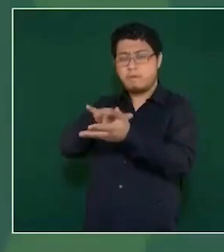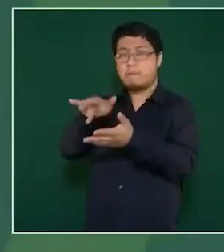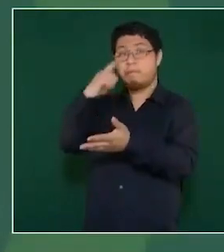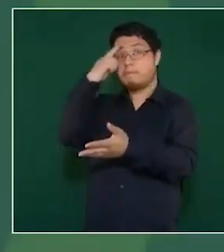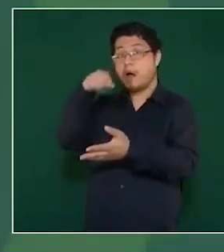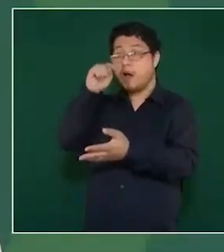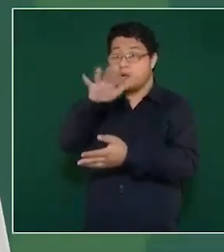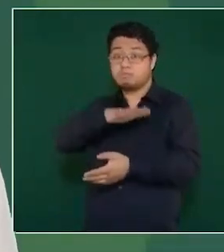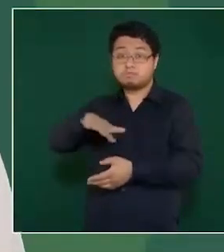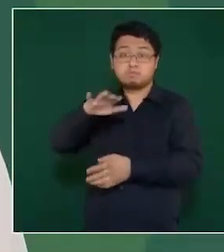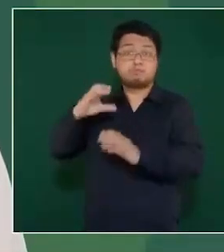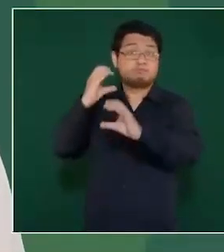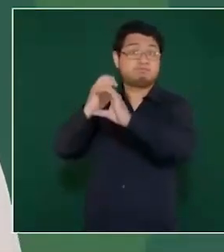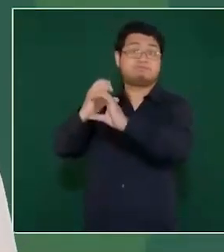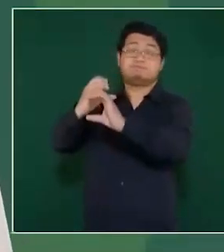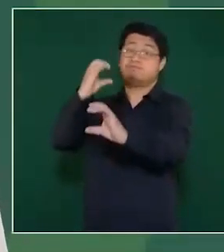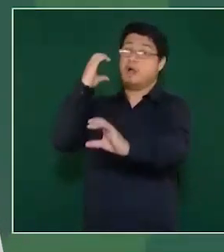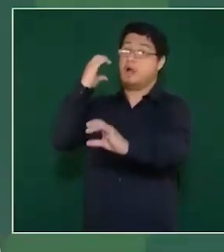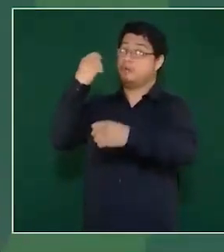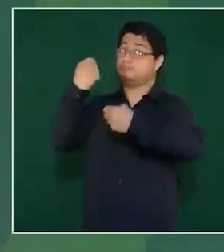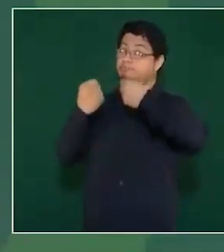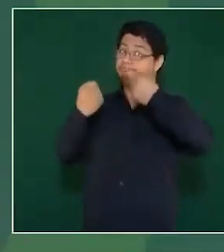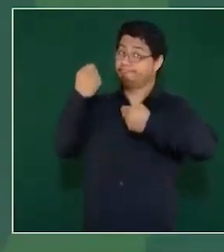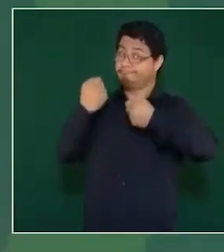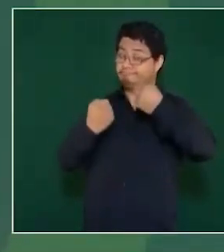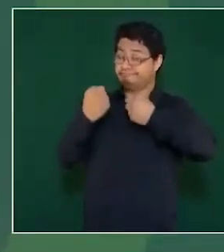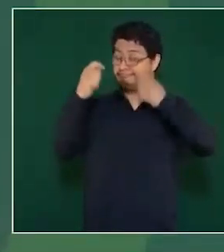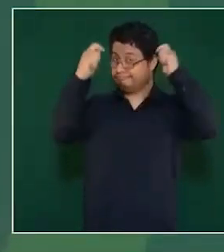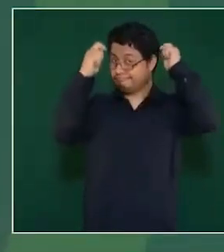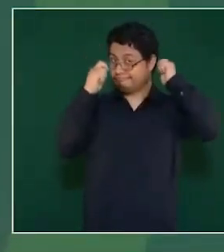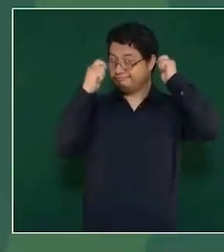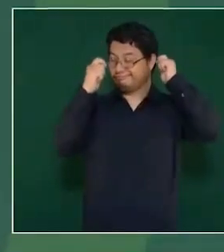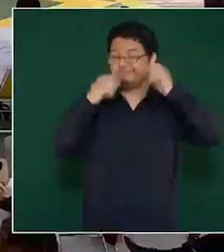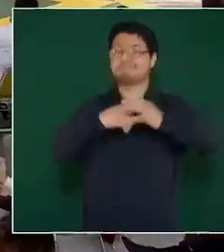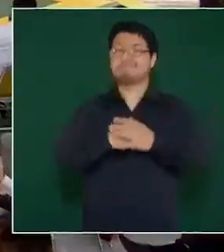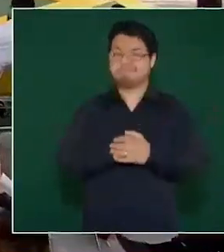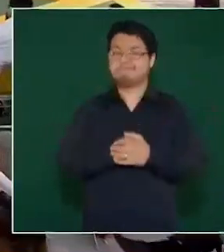Ya no hay camiones de volteo